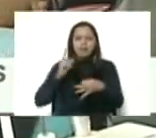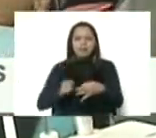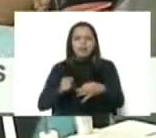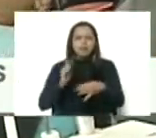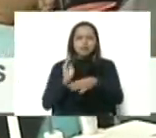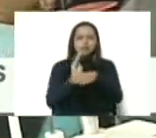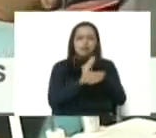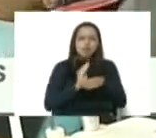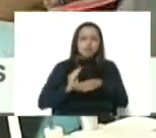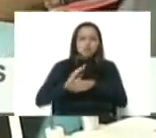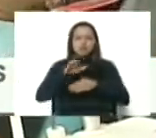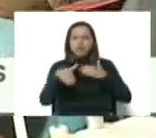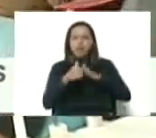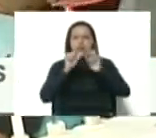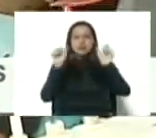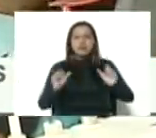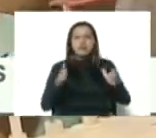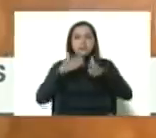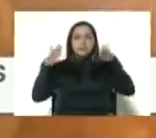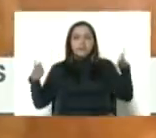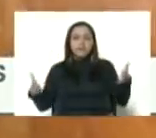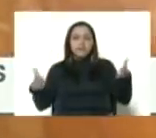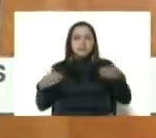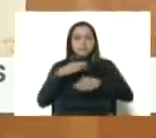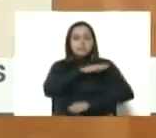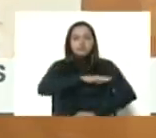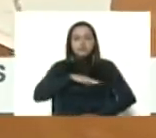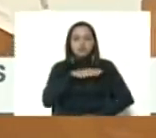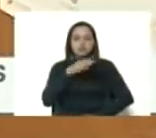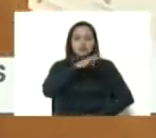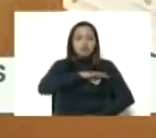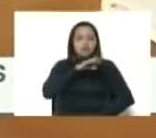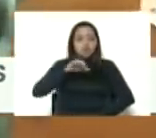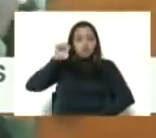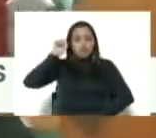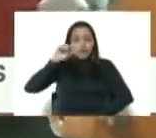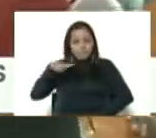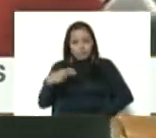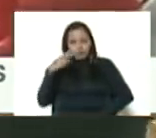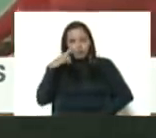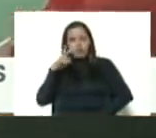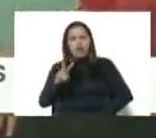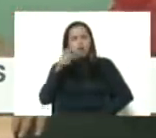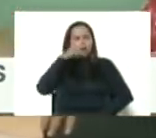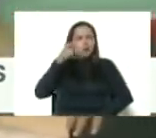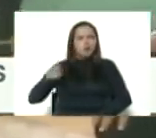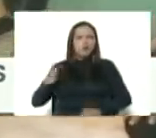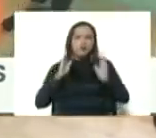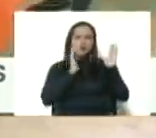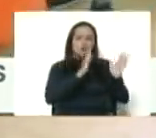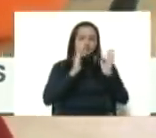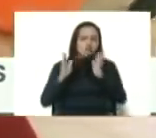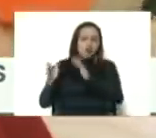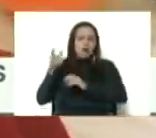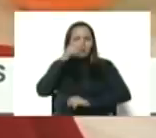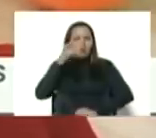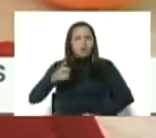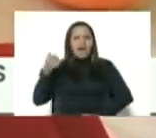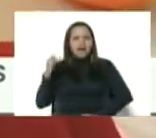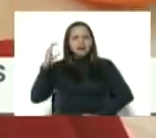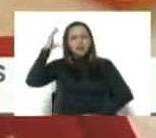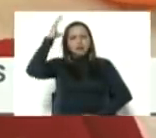sistema de misiones y grandes misiones socialistas. Y aquí podemos ver un pueblo organizado, un pueblo que además está